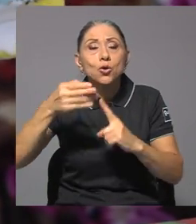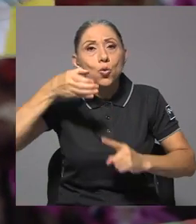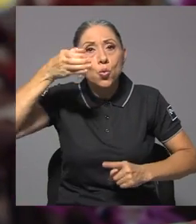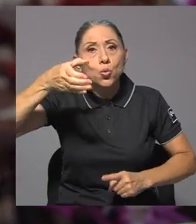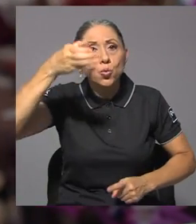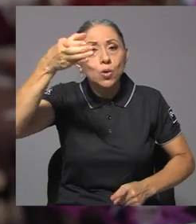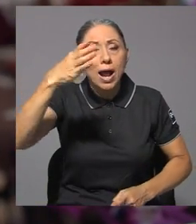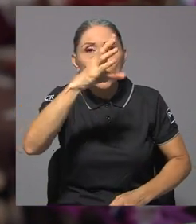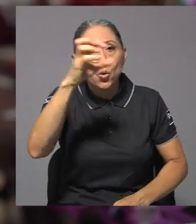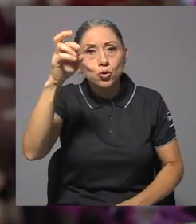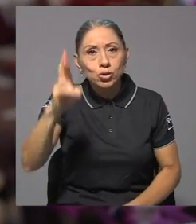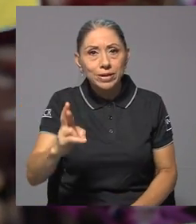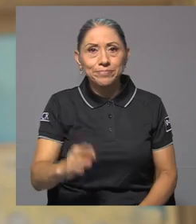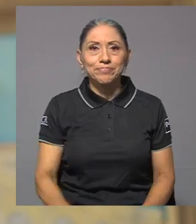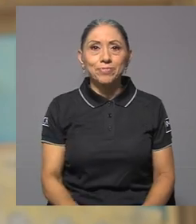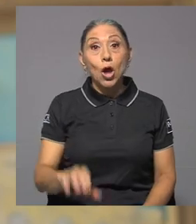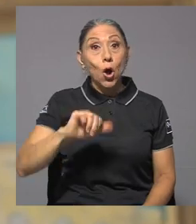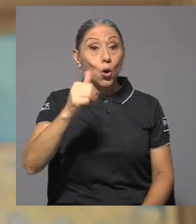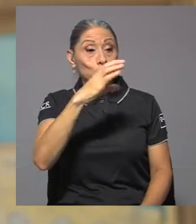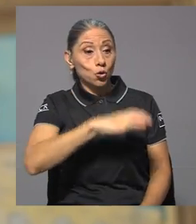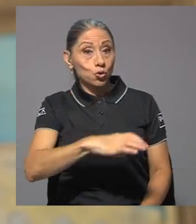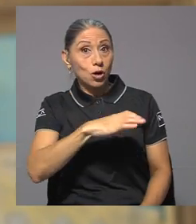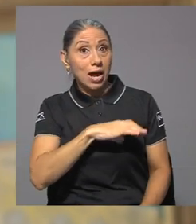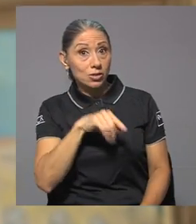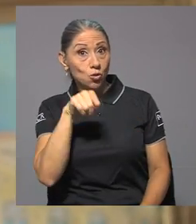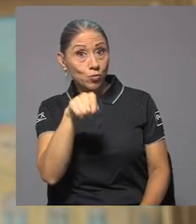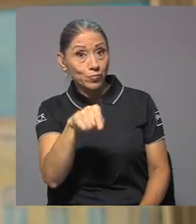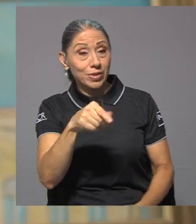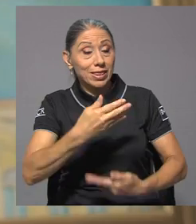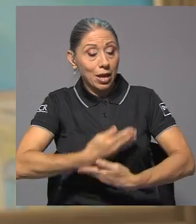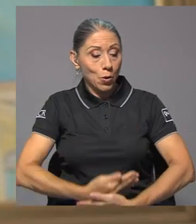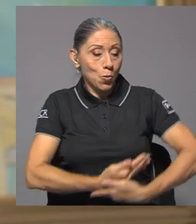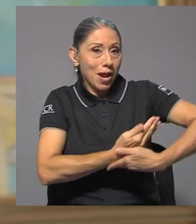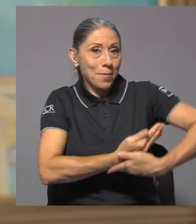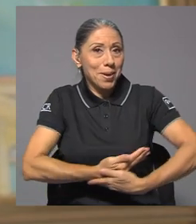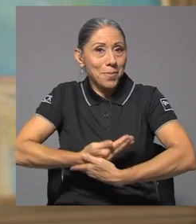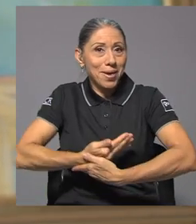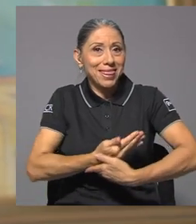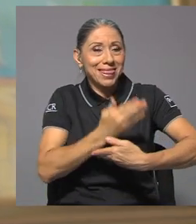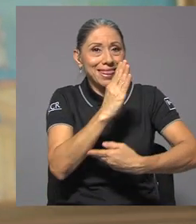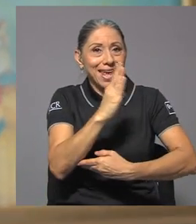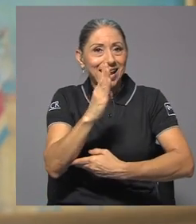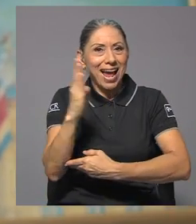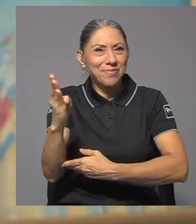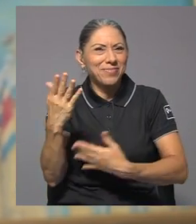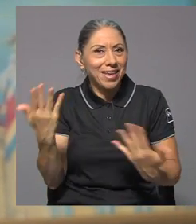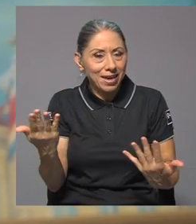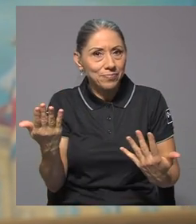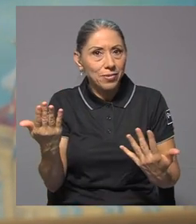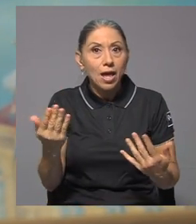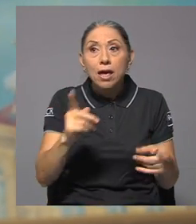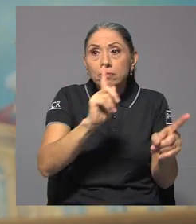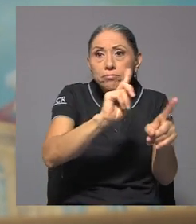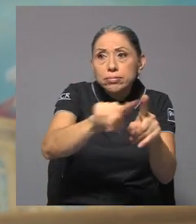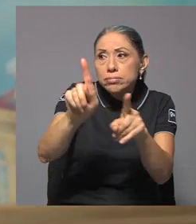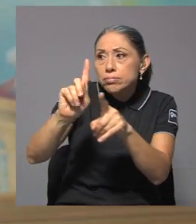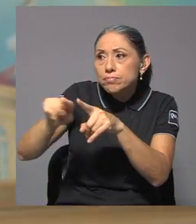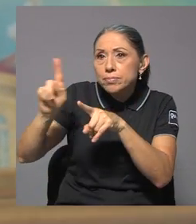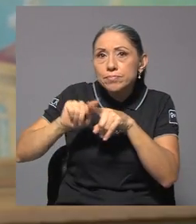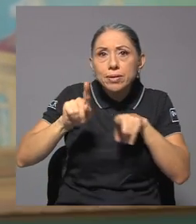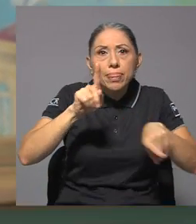costarricense. Otro rasgo distintivo de una bebetecca es que son muy diversos los